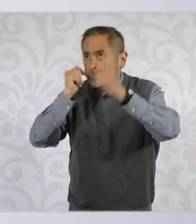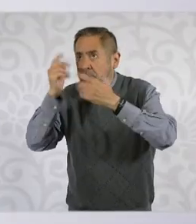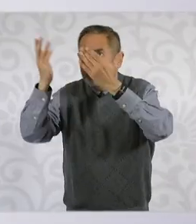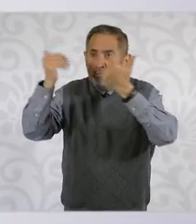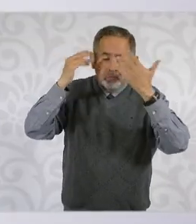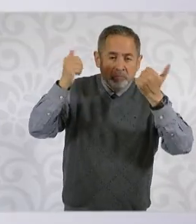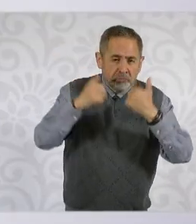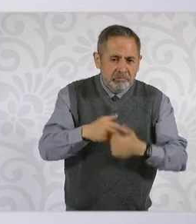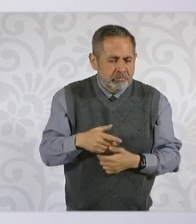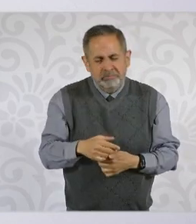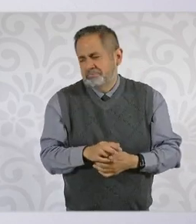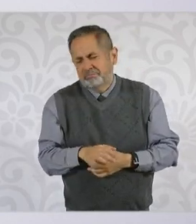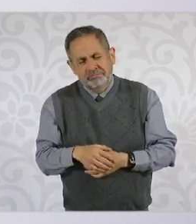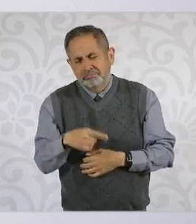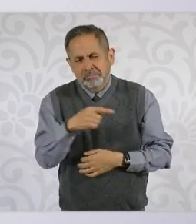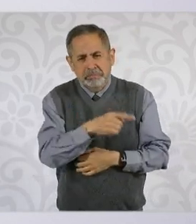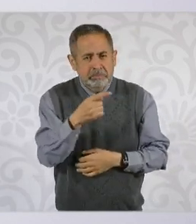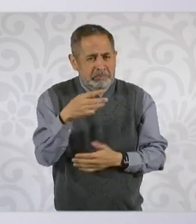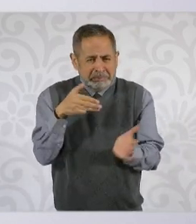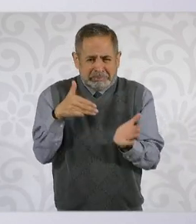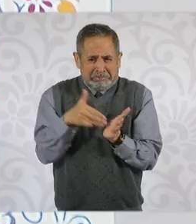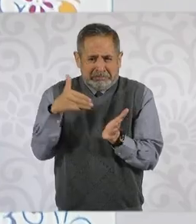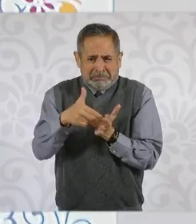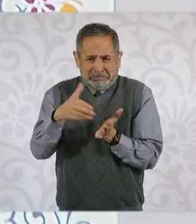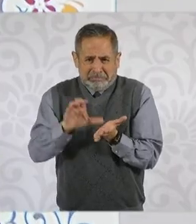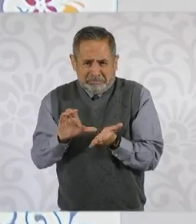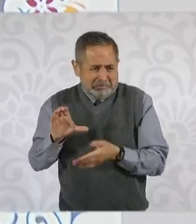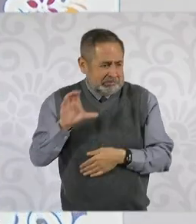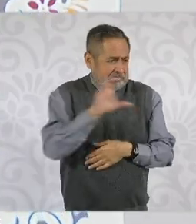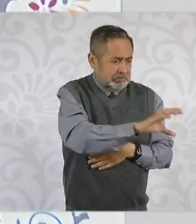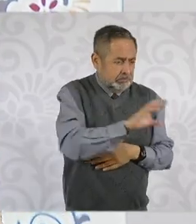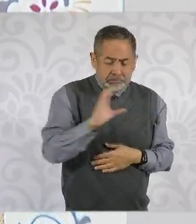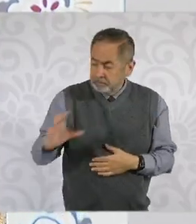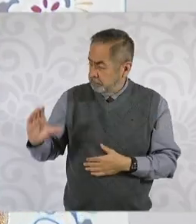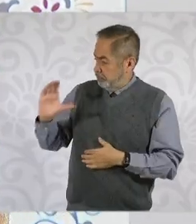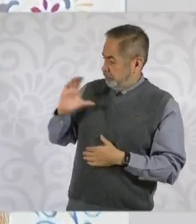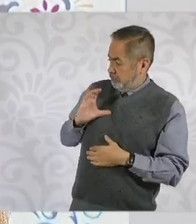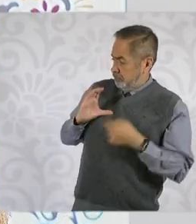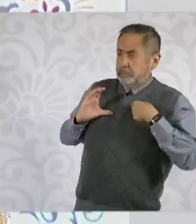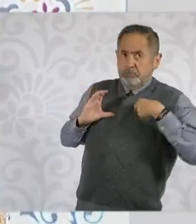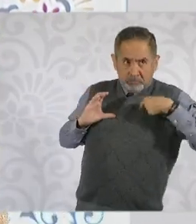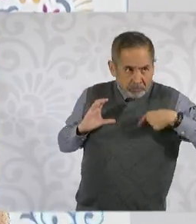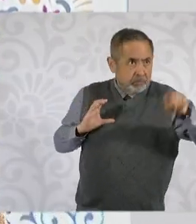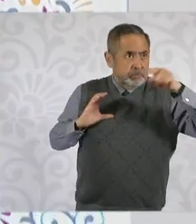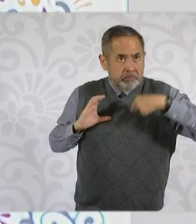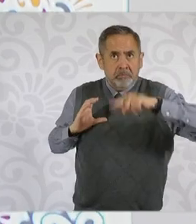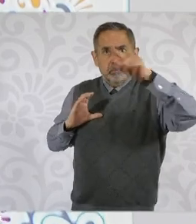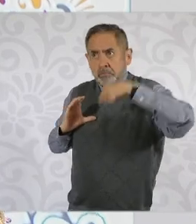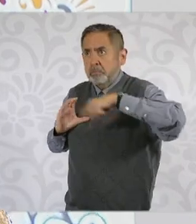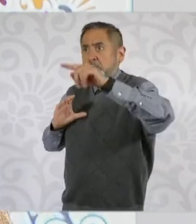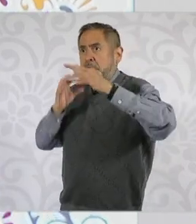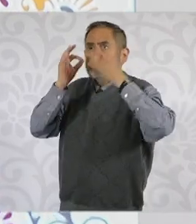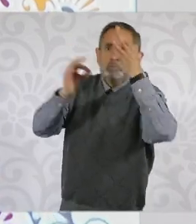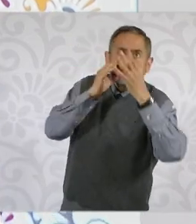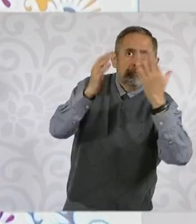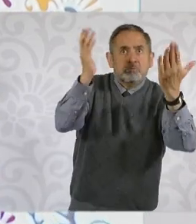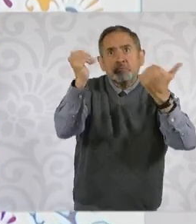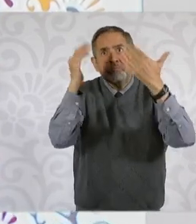que eran muchísimos millones de pesos destinados a algunos medios